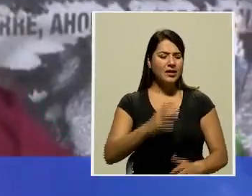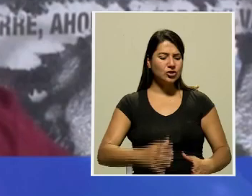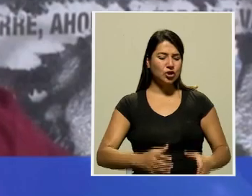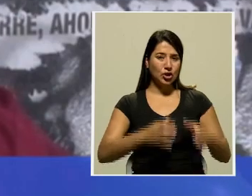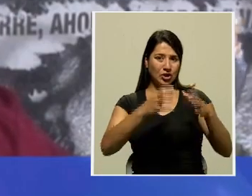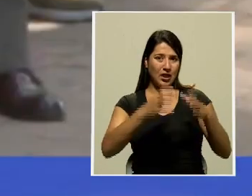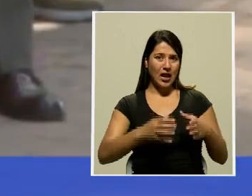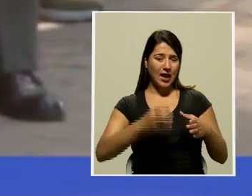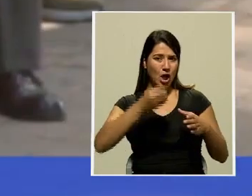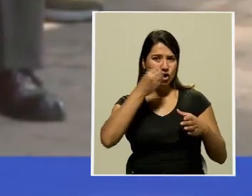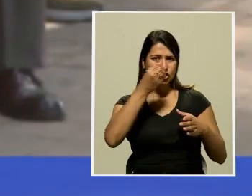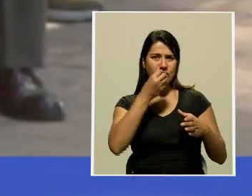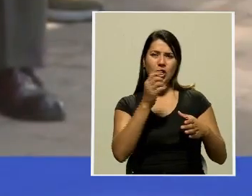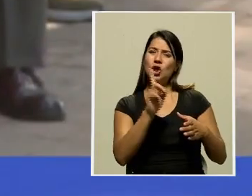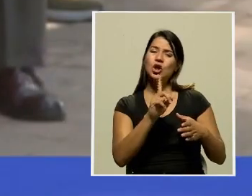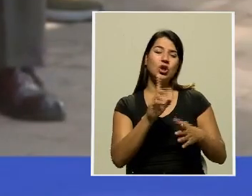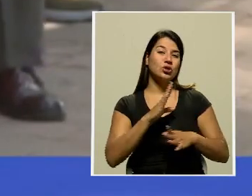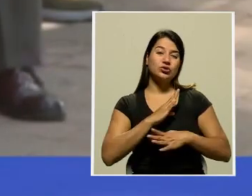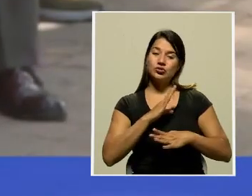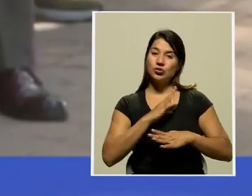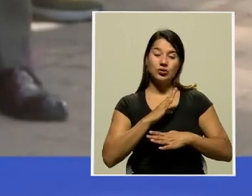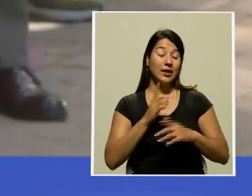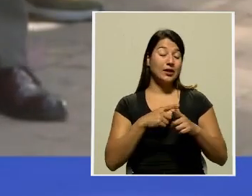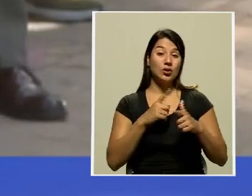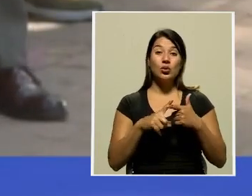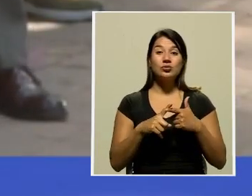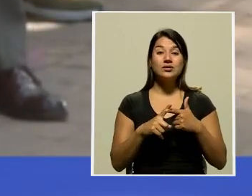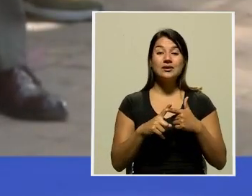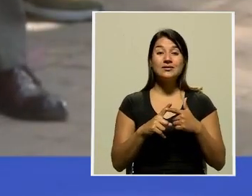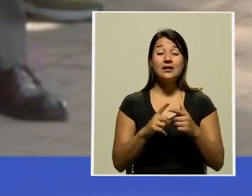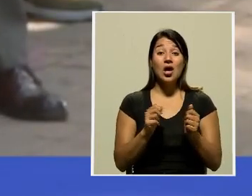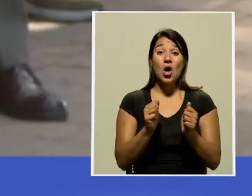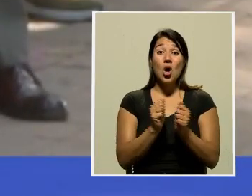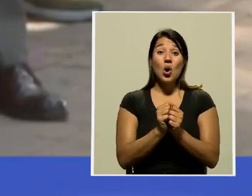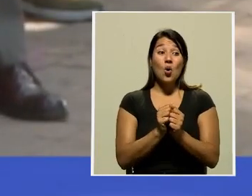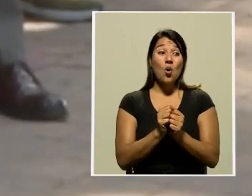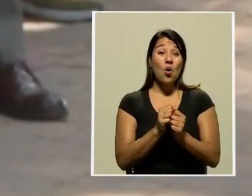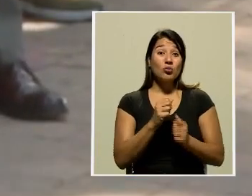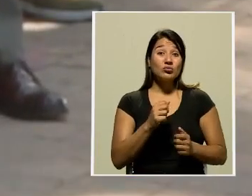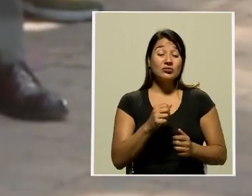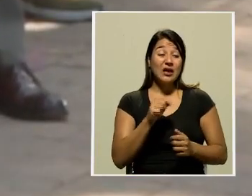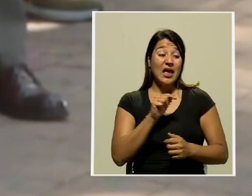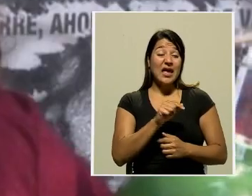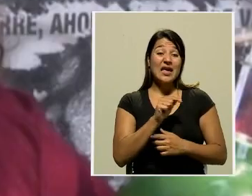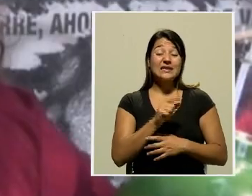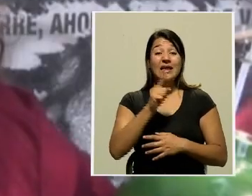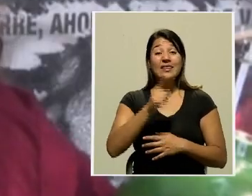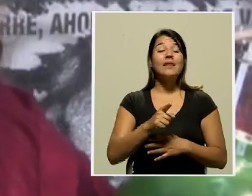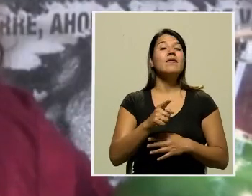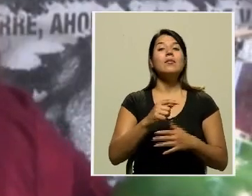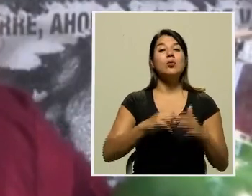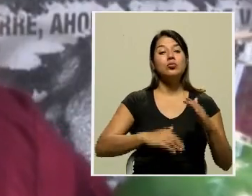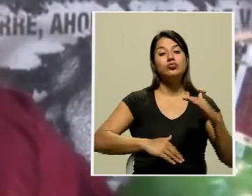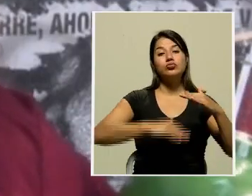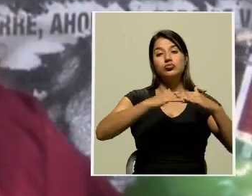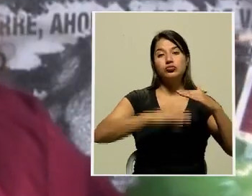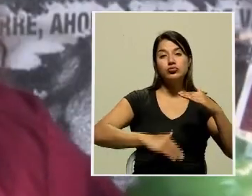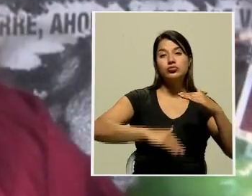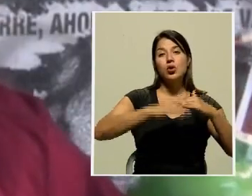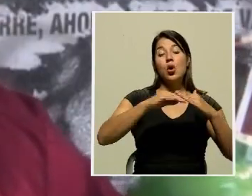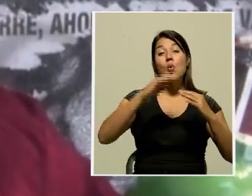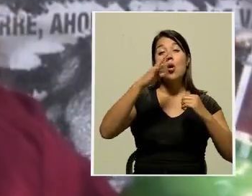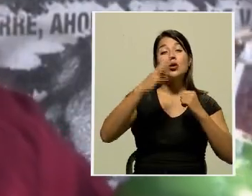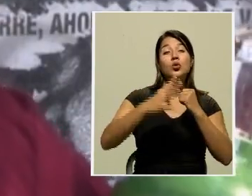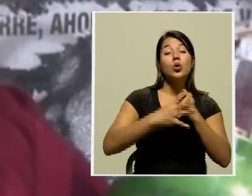son suficientes, entonces con estos teníamos que llenarlos de cuatro a cinco veces a